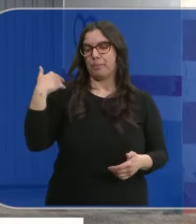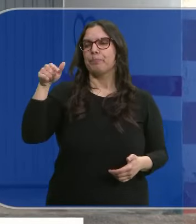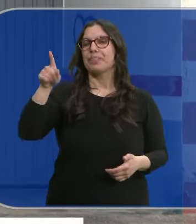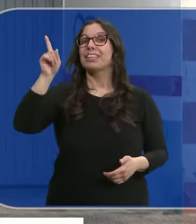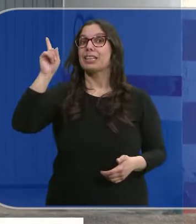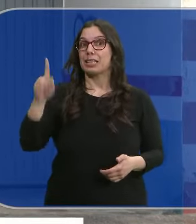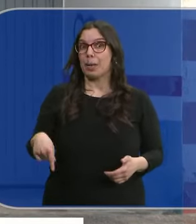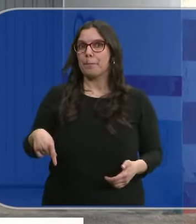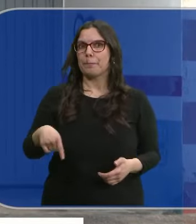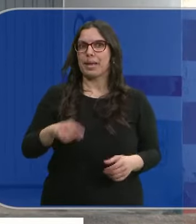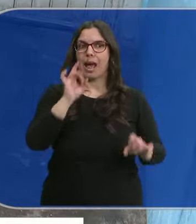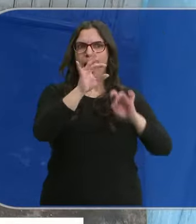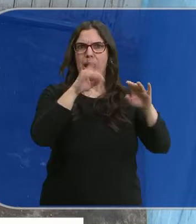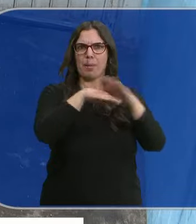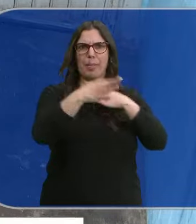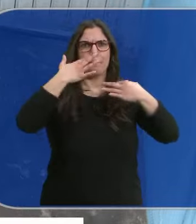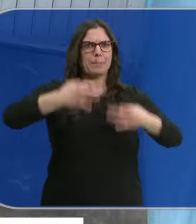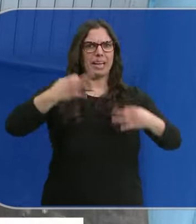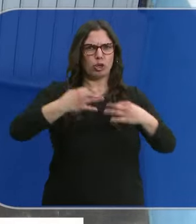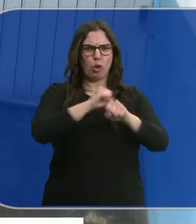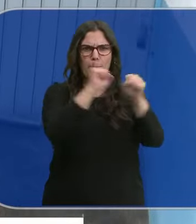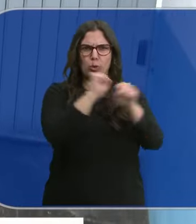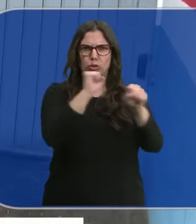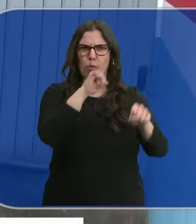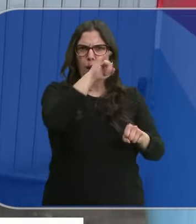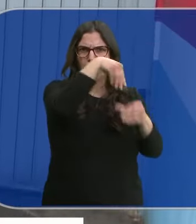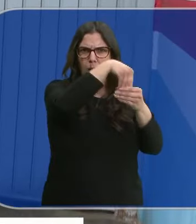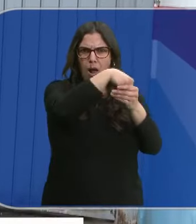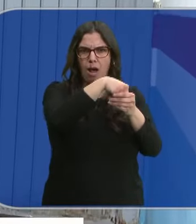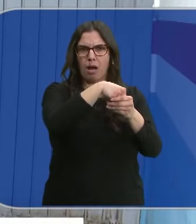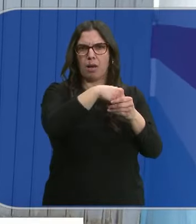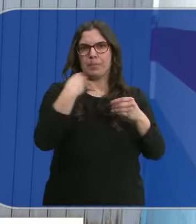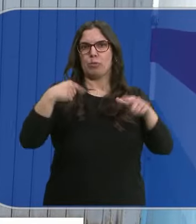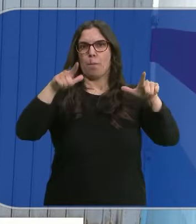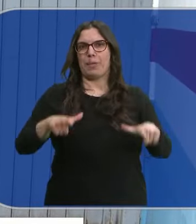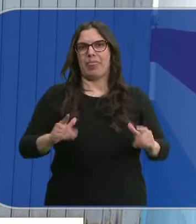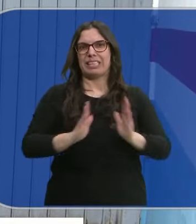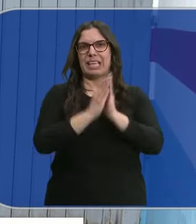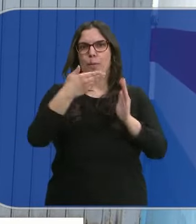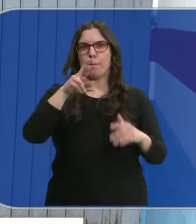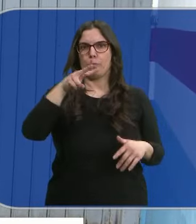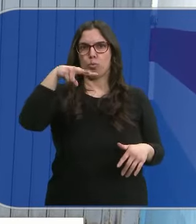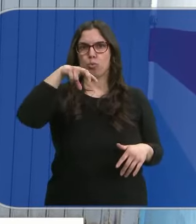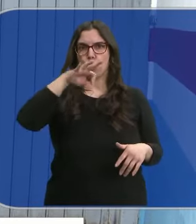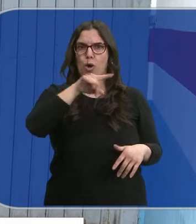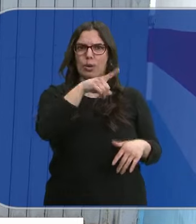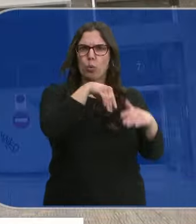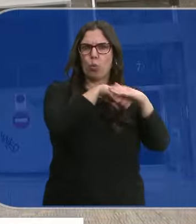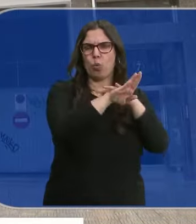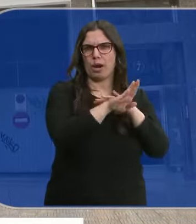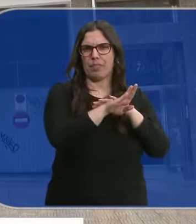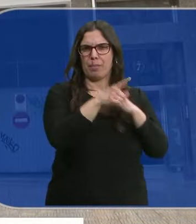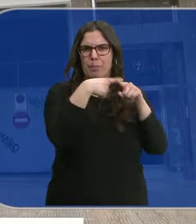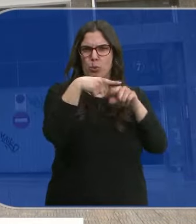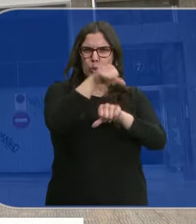también este peligroso almacén de explosivos que comentabas en una lonja de la Plaza San Bruno. Allí guardaba una gran